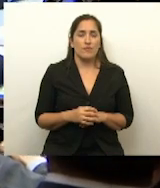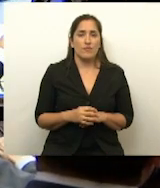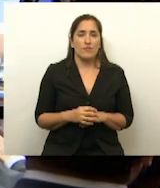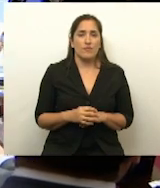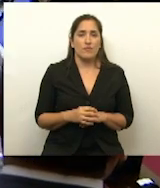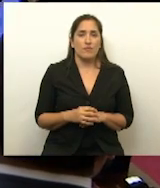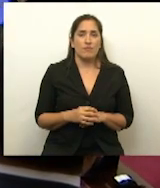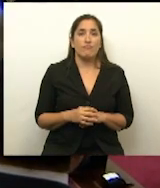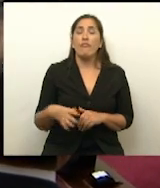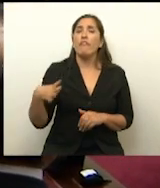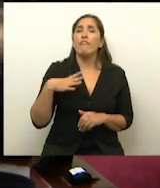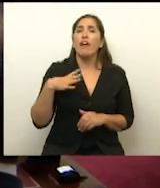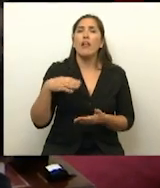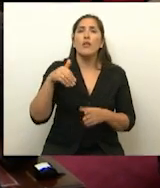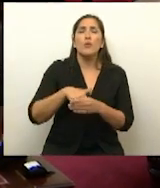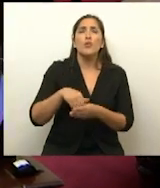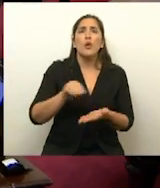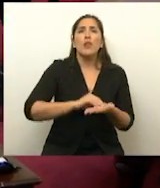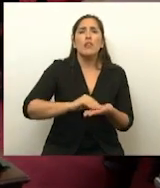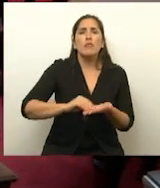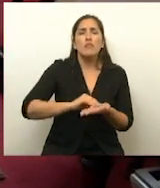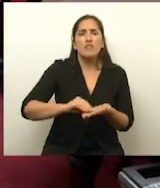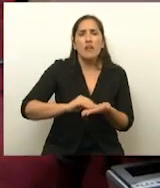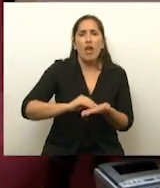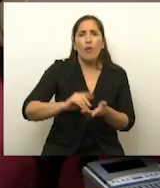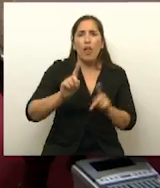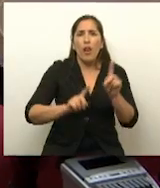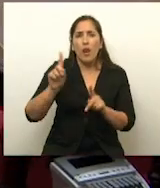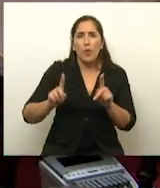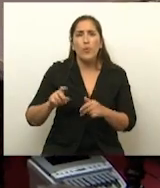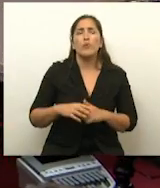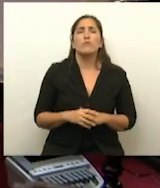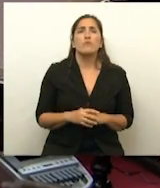Faltan votar, Senador Porceli de Rico Vélez, Blanca.